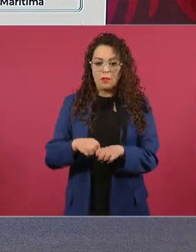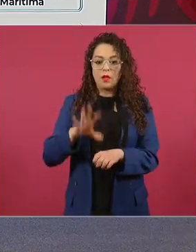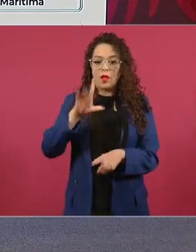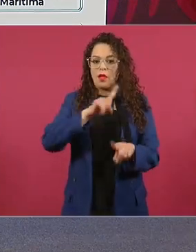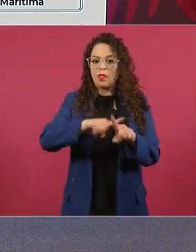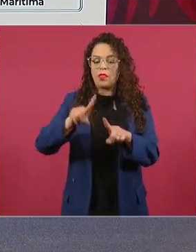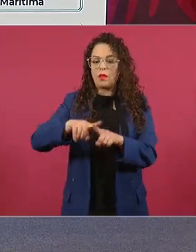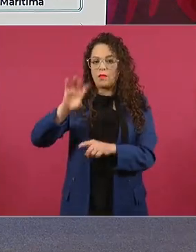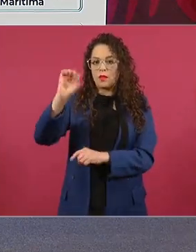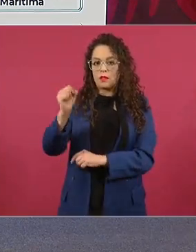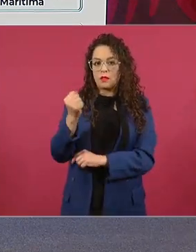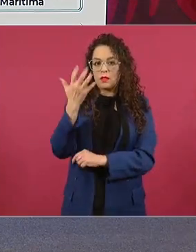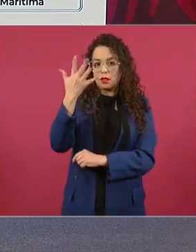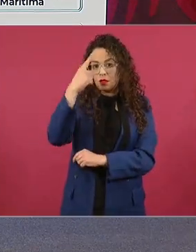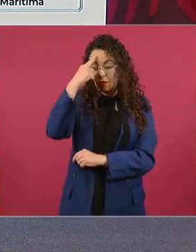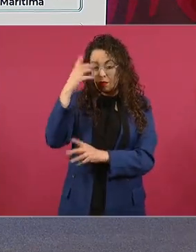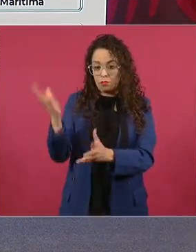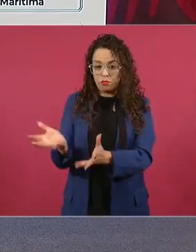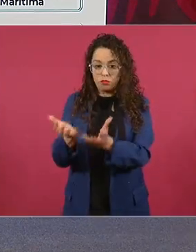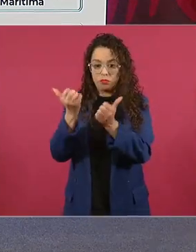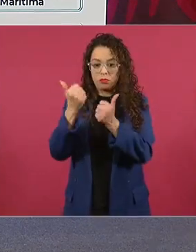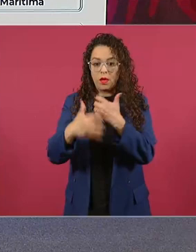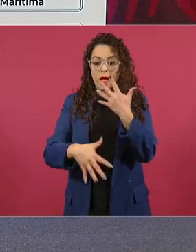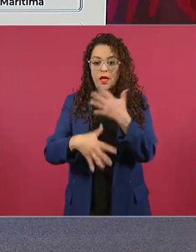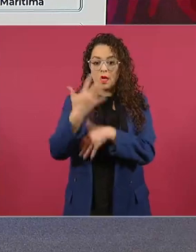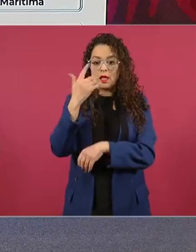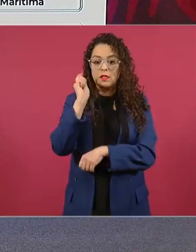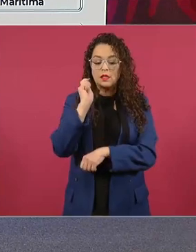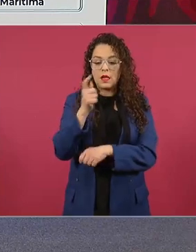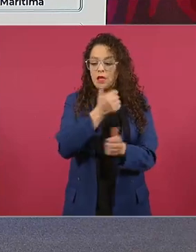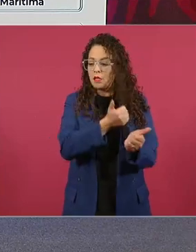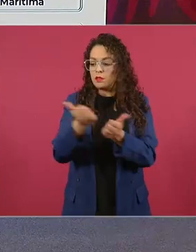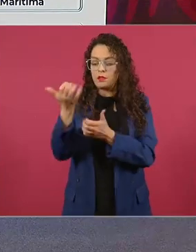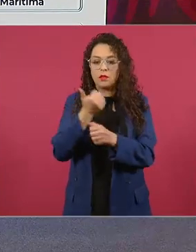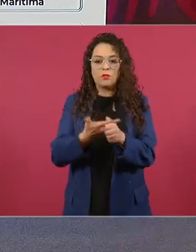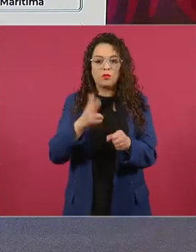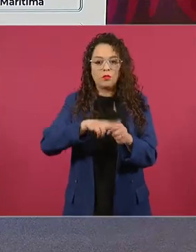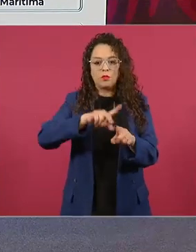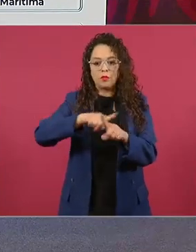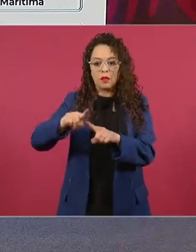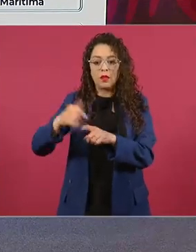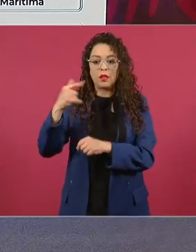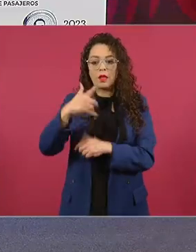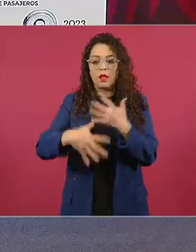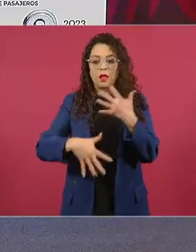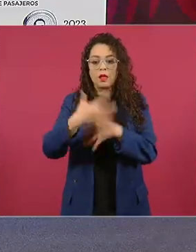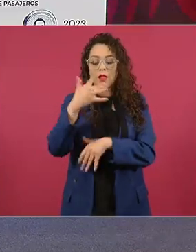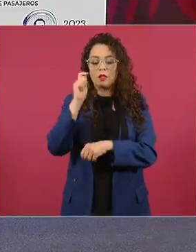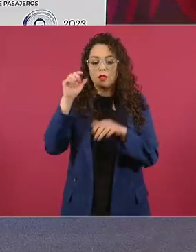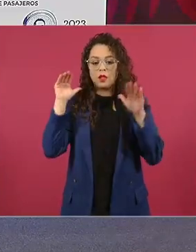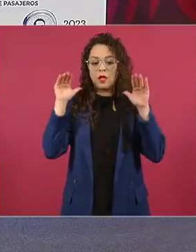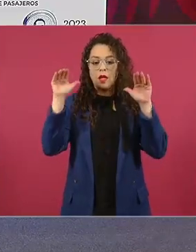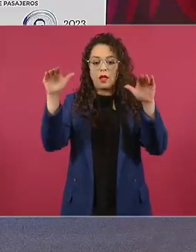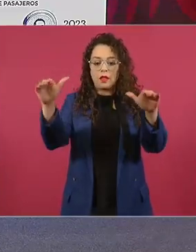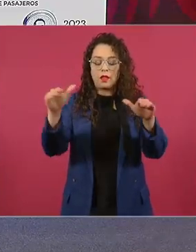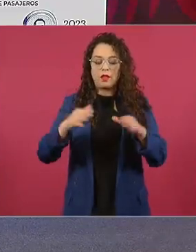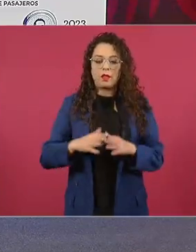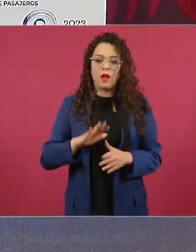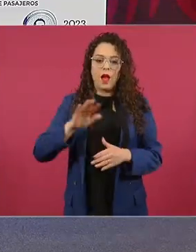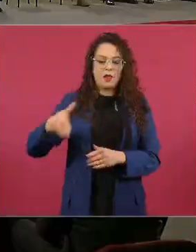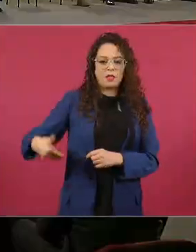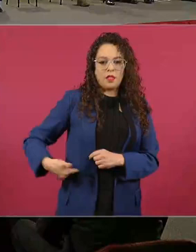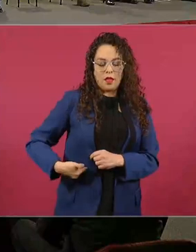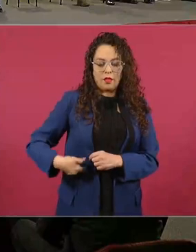diversos, 15 evacuaciones médicas y tres accidentes aéreos. Adelante. En cuanto a las